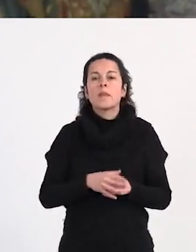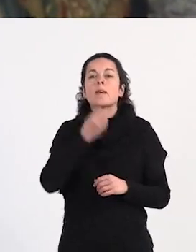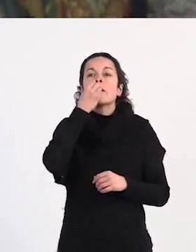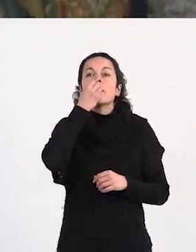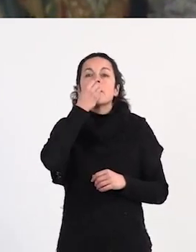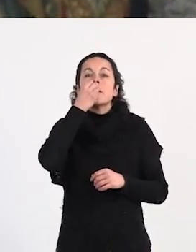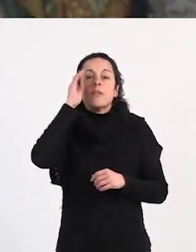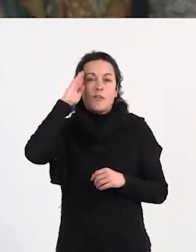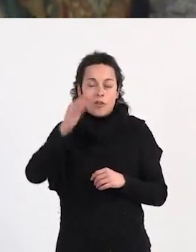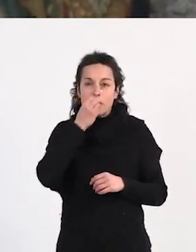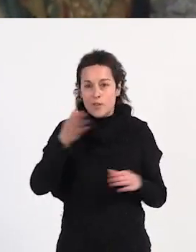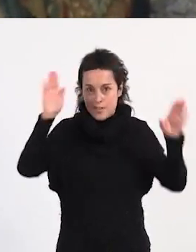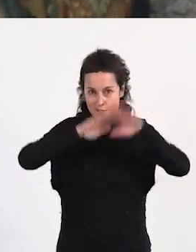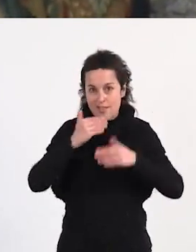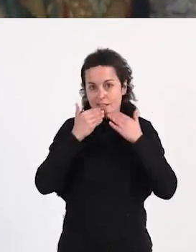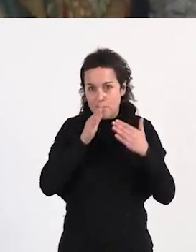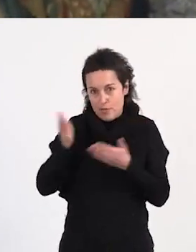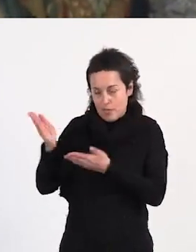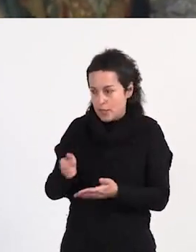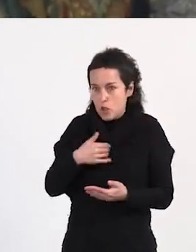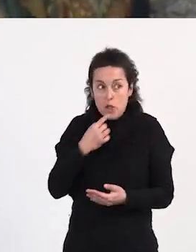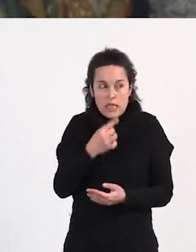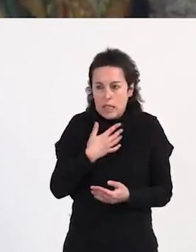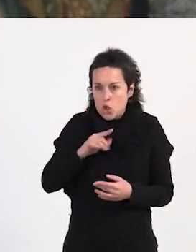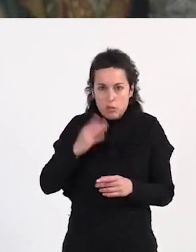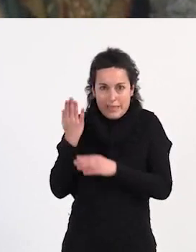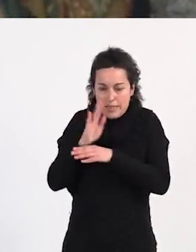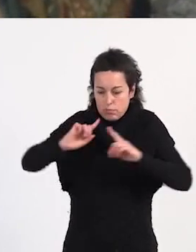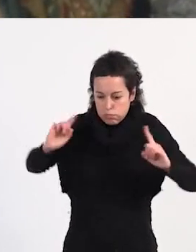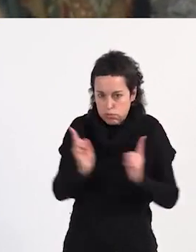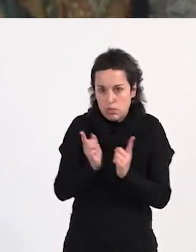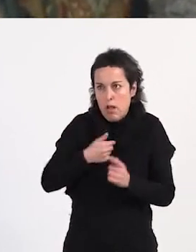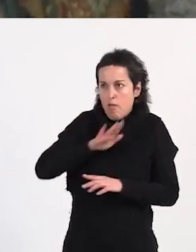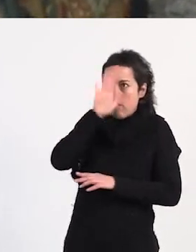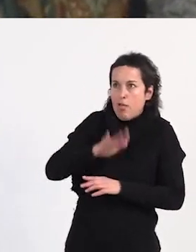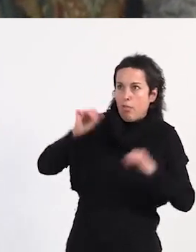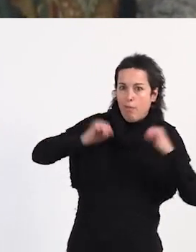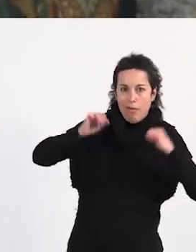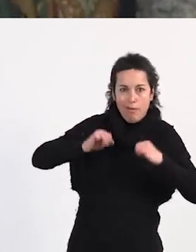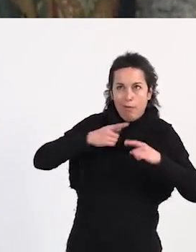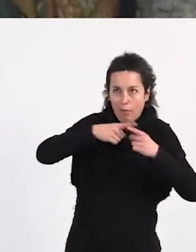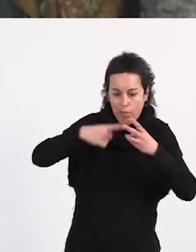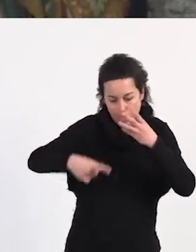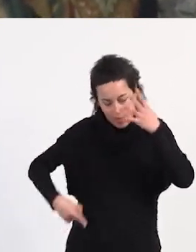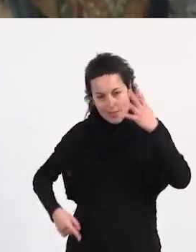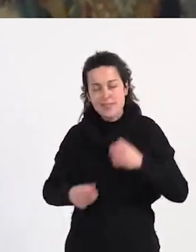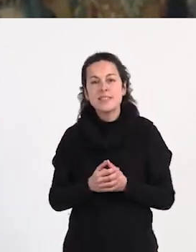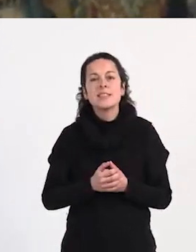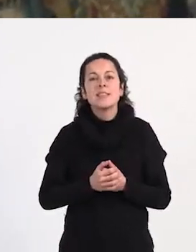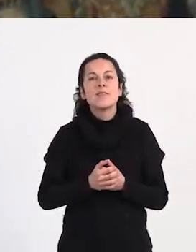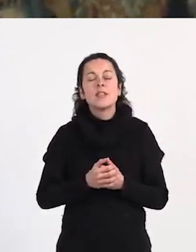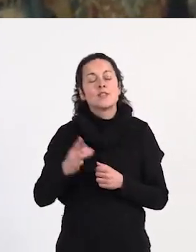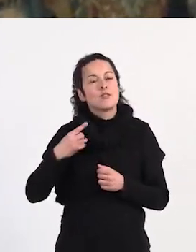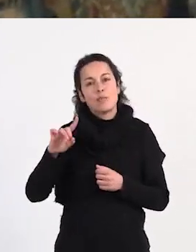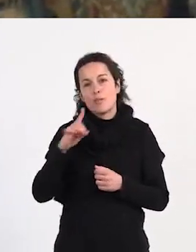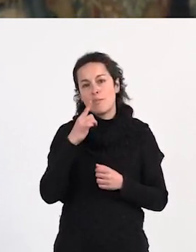buenas noches. Gracias por invitarme. Decía que voy a reducir esto porque parezco mucho mayor de lo que soy, con tanta cosa. Bueno, quiero agradecer